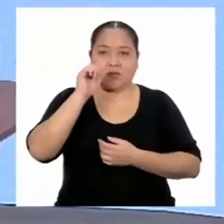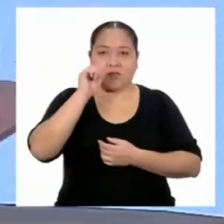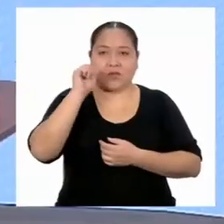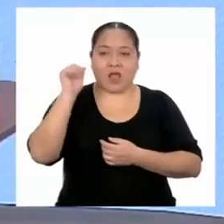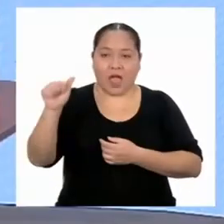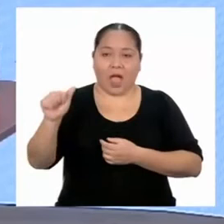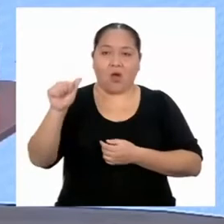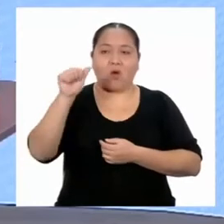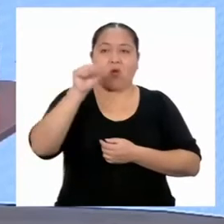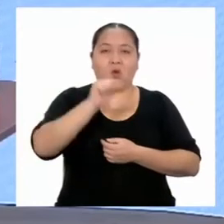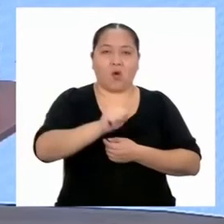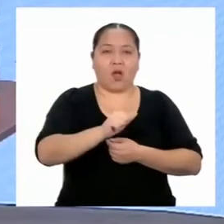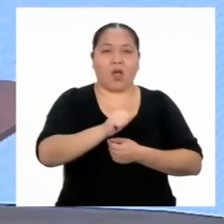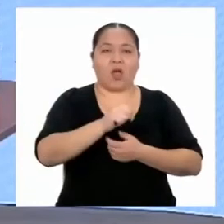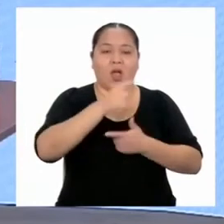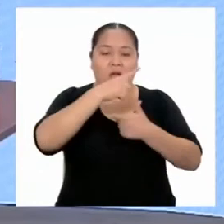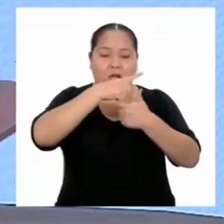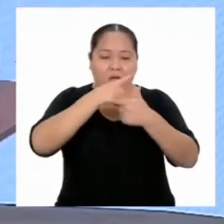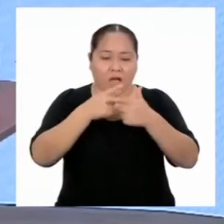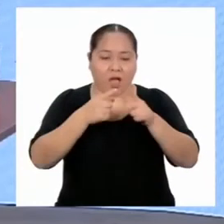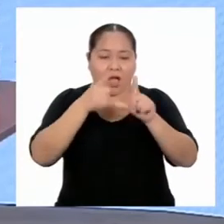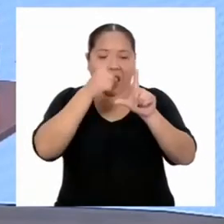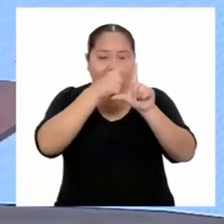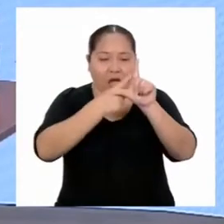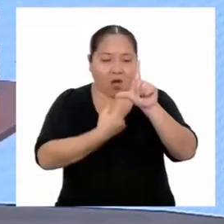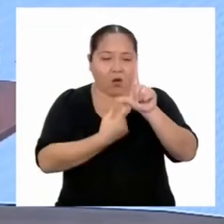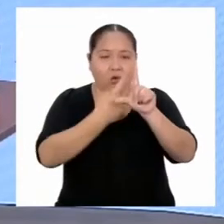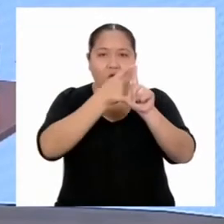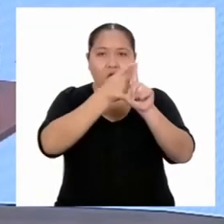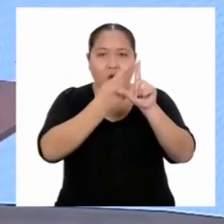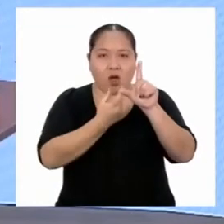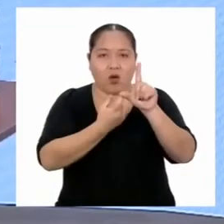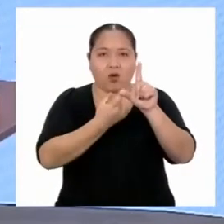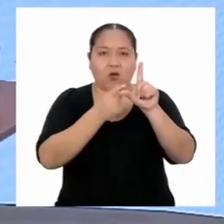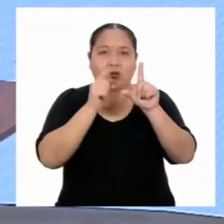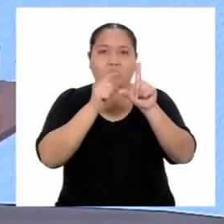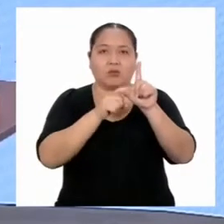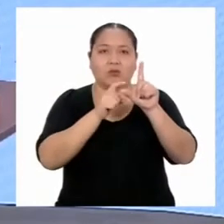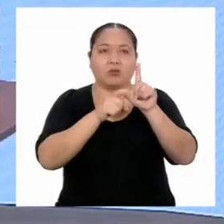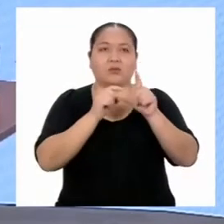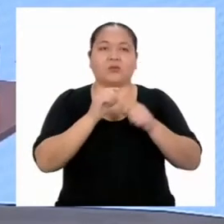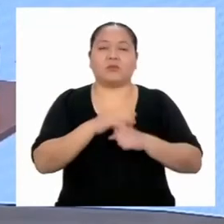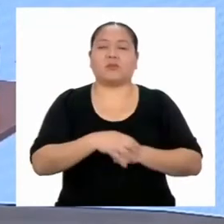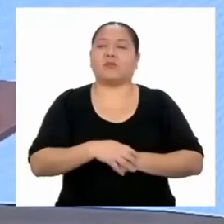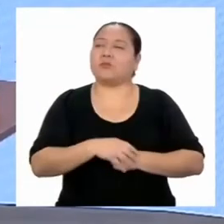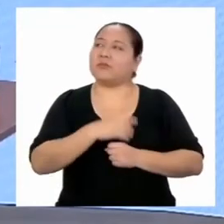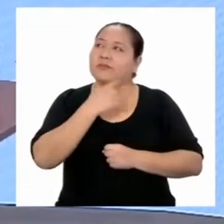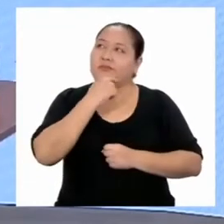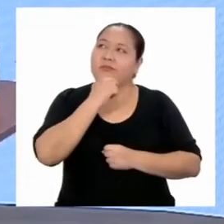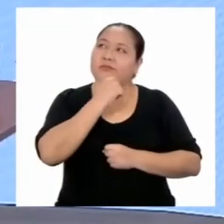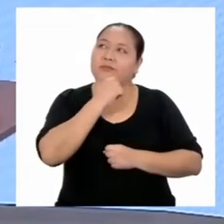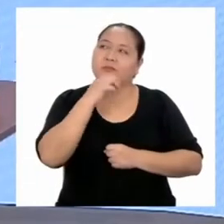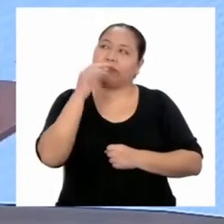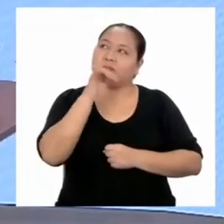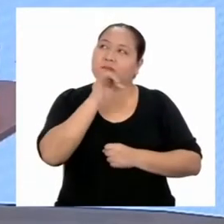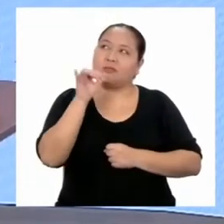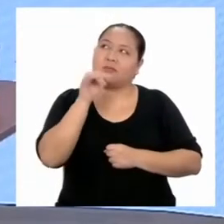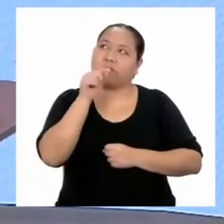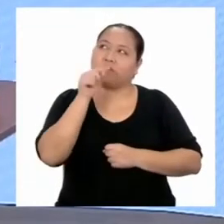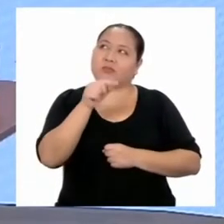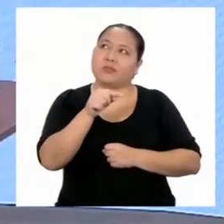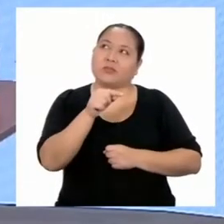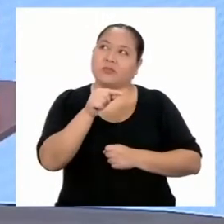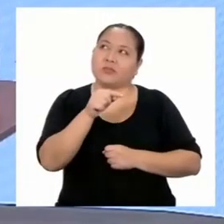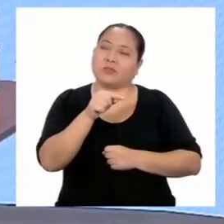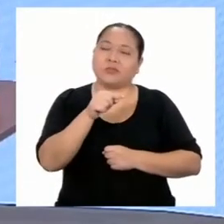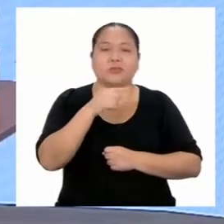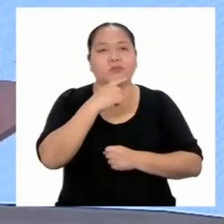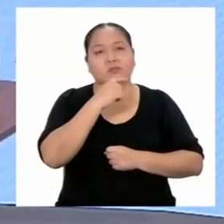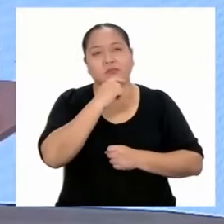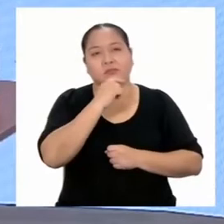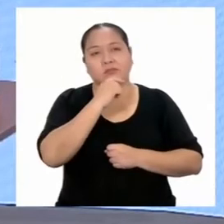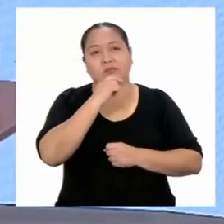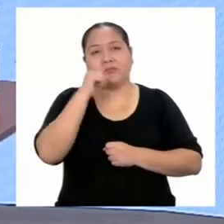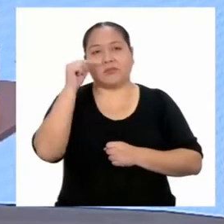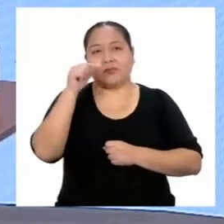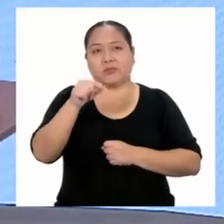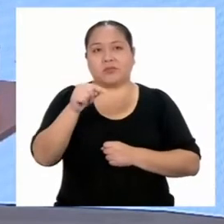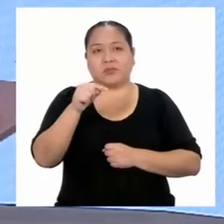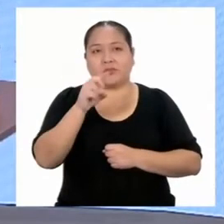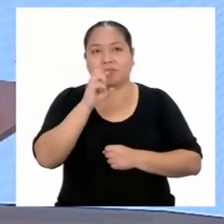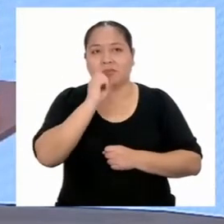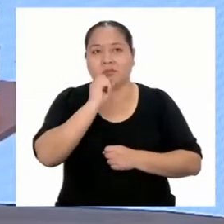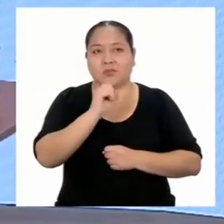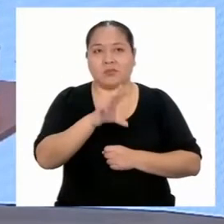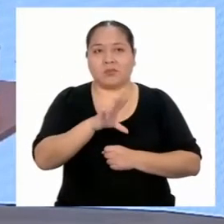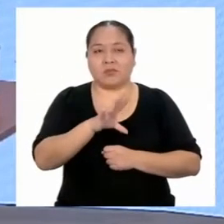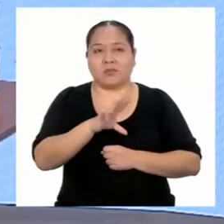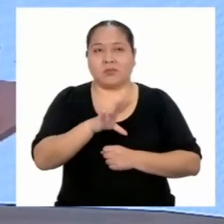-ángulo. Ángulo-ángulo. Si seguimos la misma lógica de los criterios anteriores, creería que este criterio